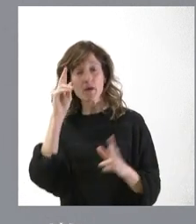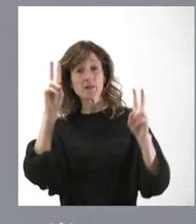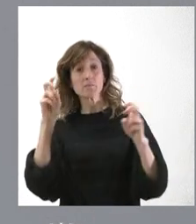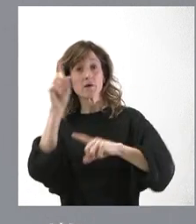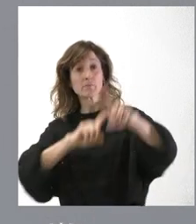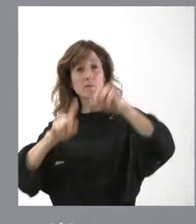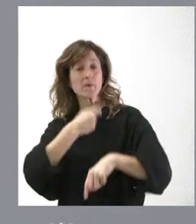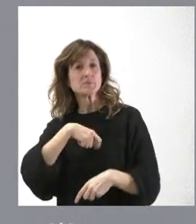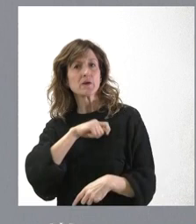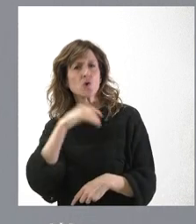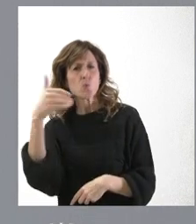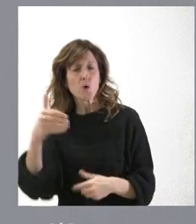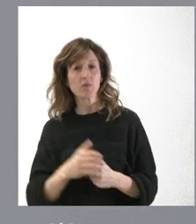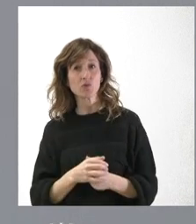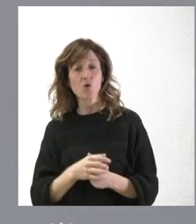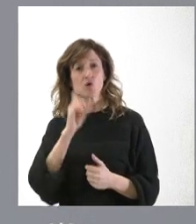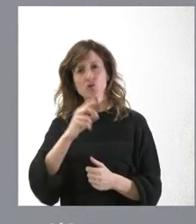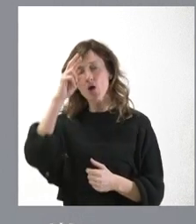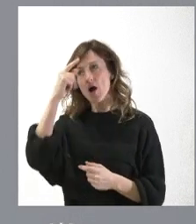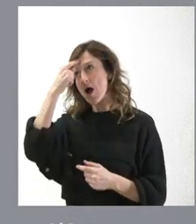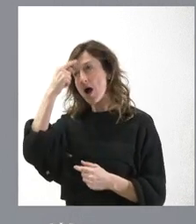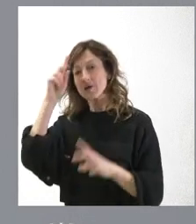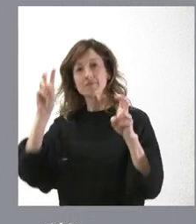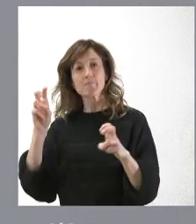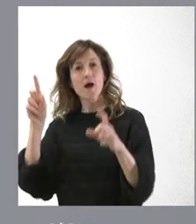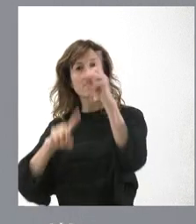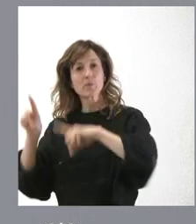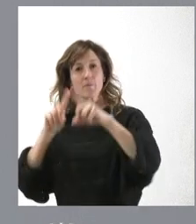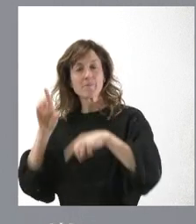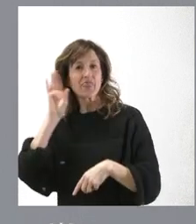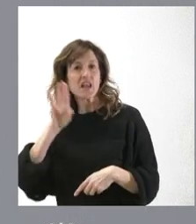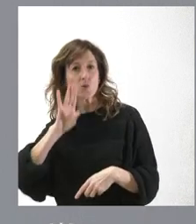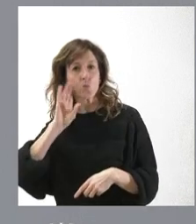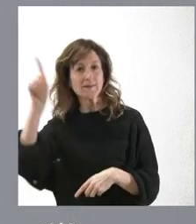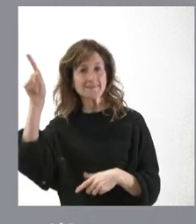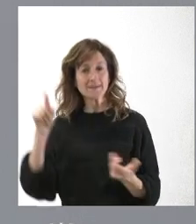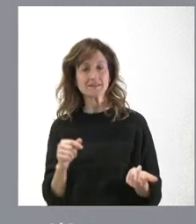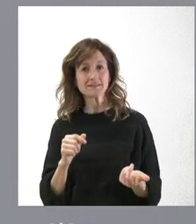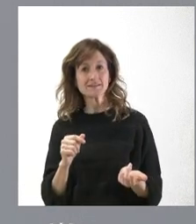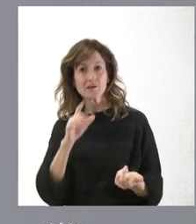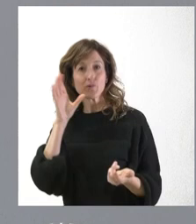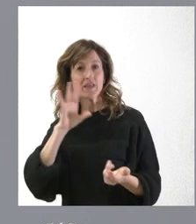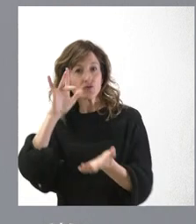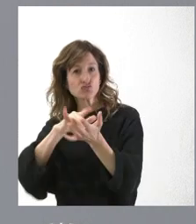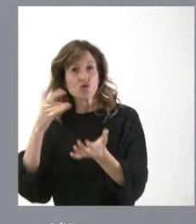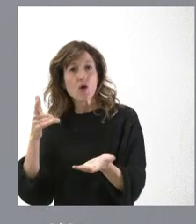problemas de los españoles y no solamente para preocuparse de los problemas de los delincuentes que han cometido delitos.